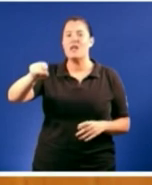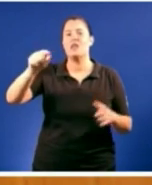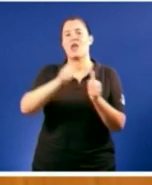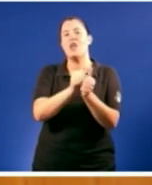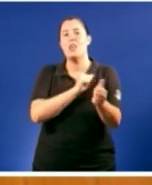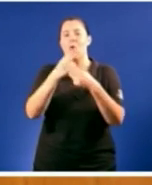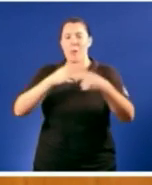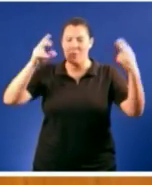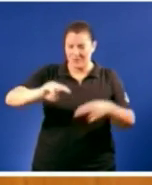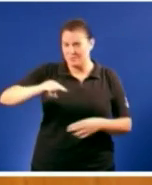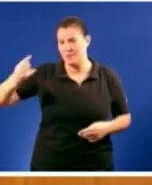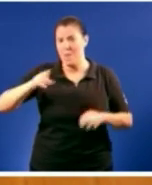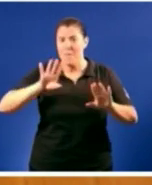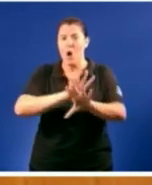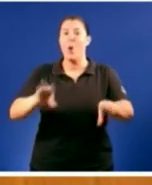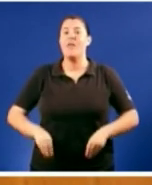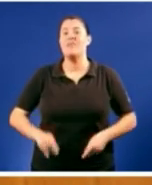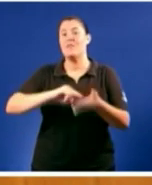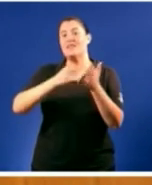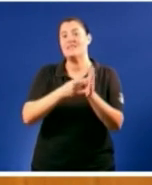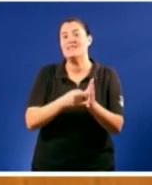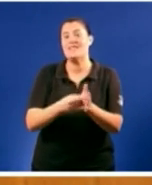O que sistema de financiamento?